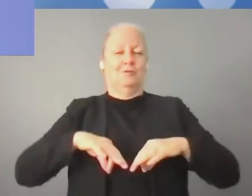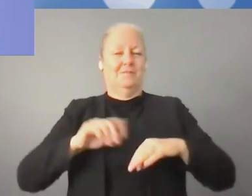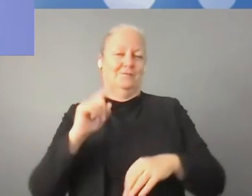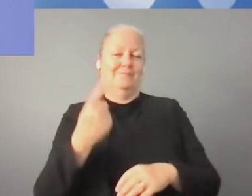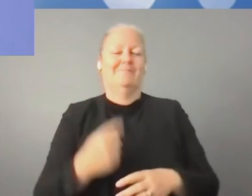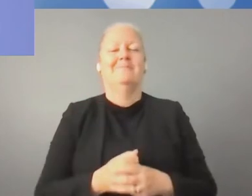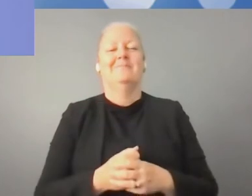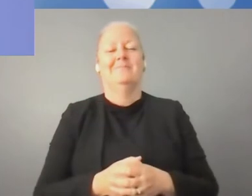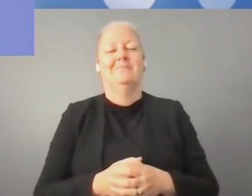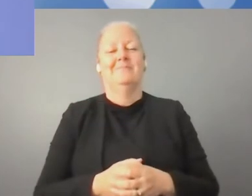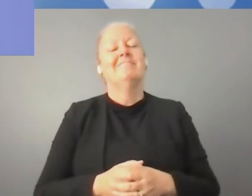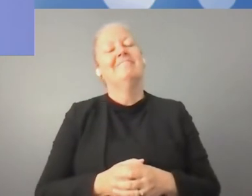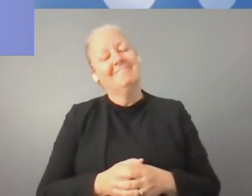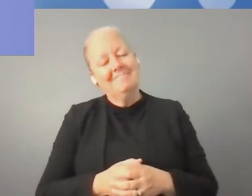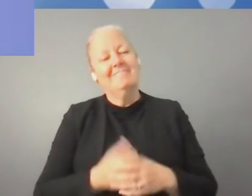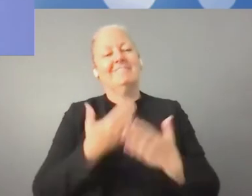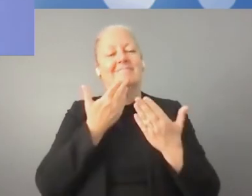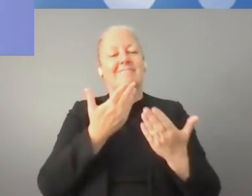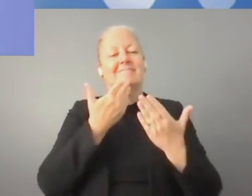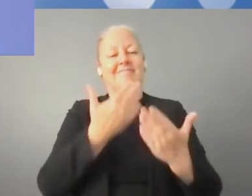hasta máximo 60 segundos.